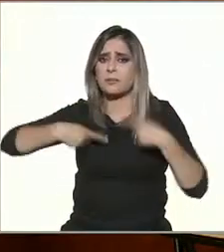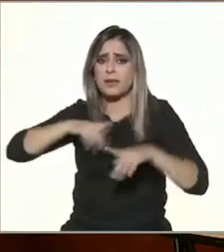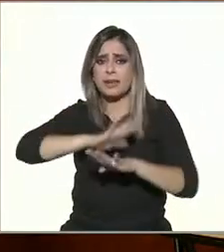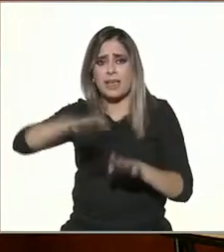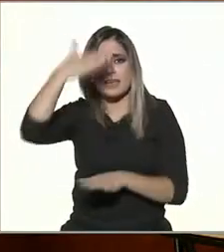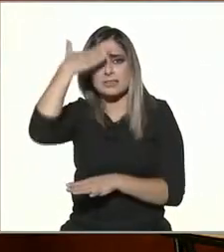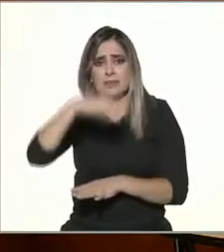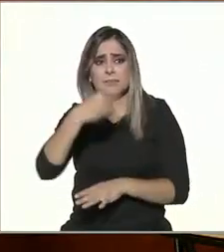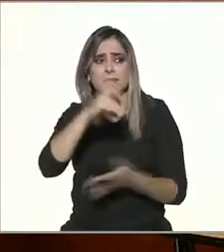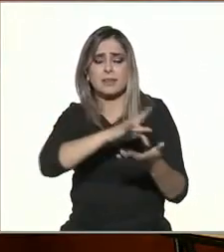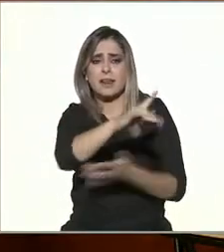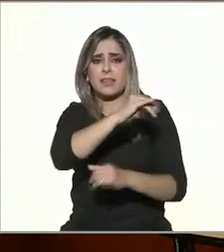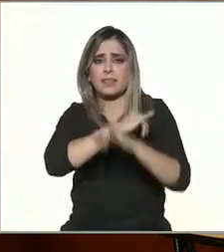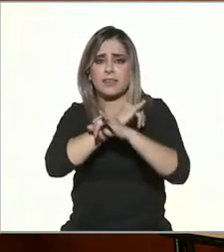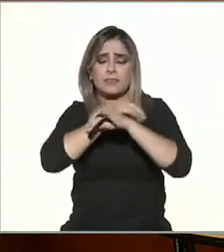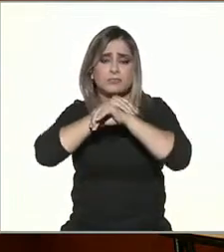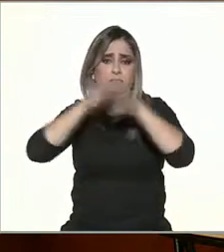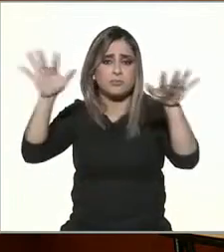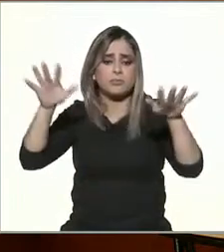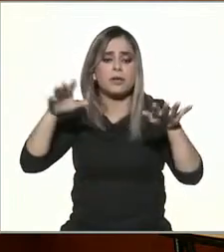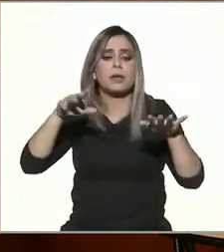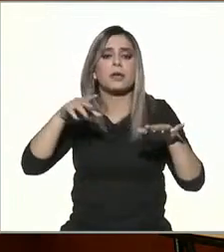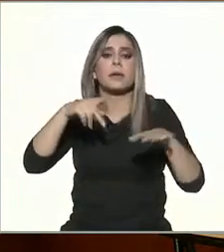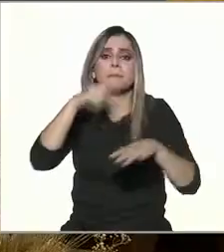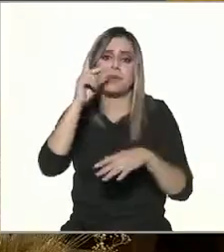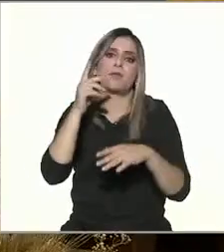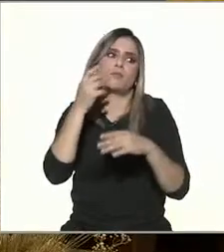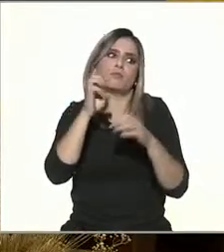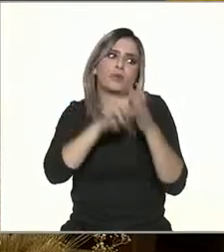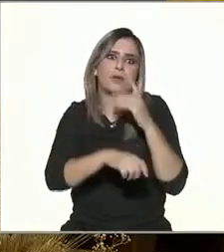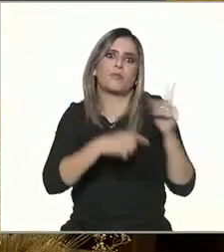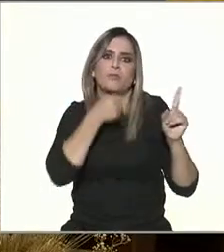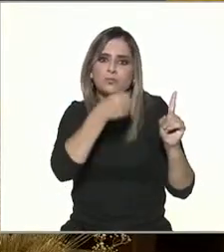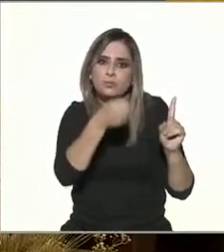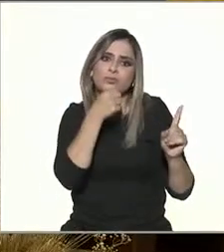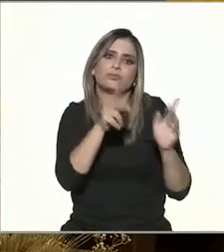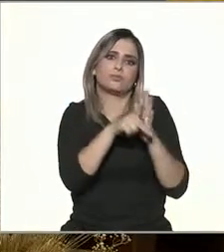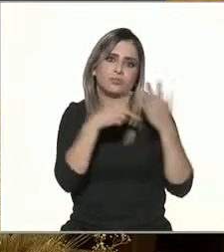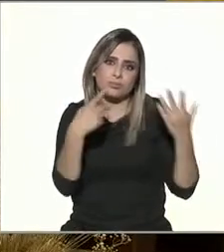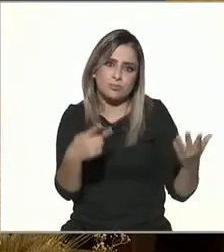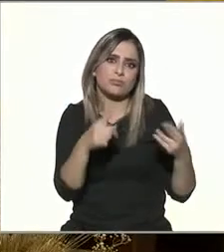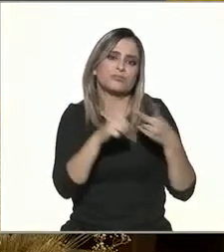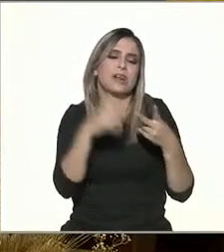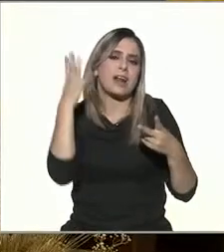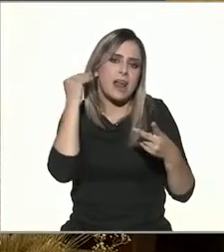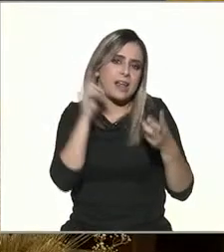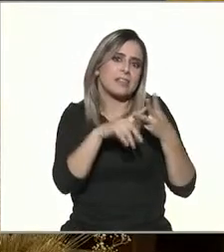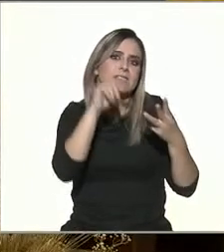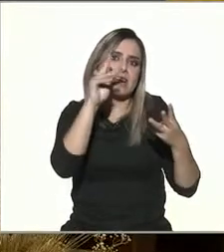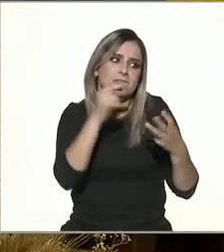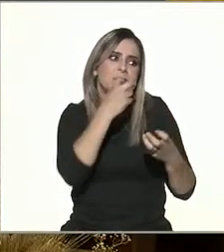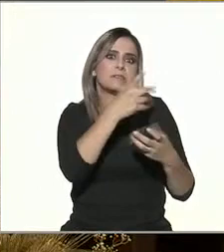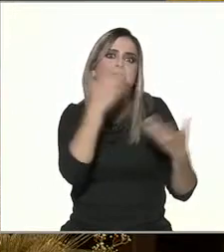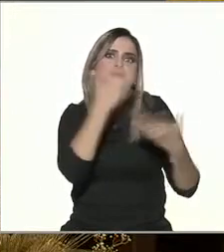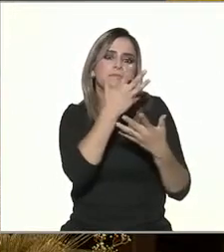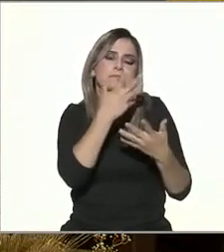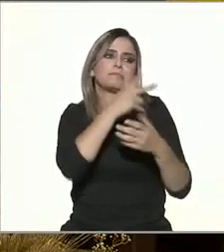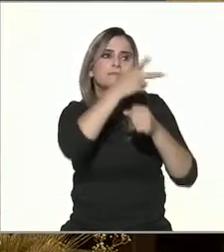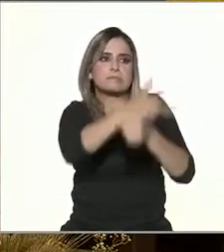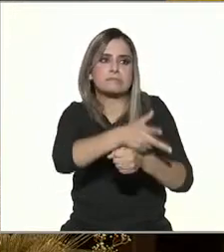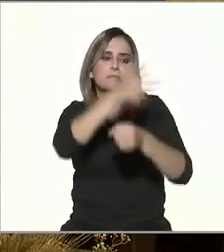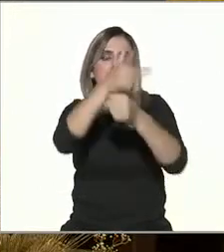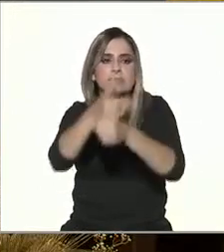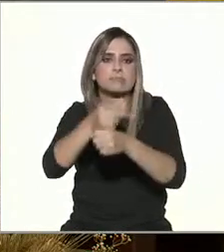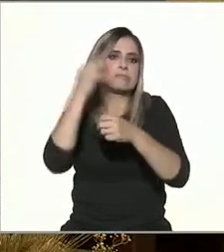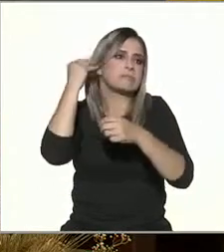y tiene todavía en jaque a los medios de comunicación tradicionales, a la prensa, a la radio y la televisión. Y, por supuesto, a los mismos gobiernos,